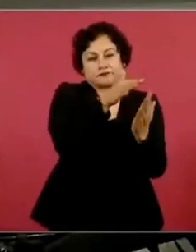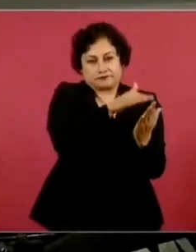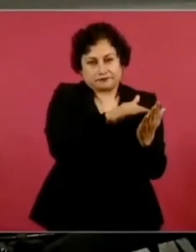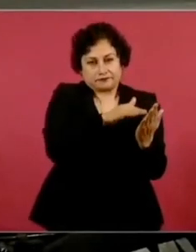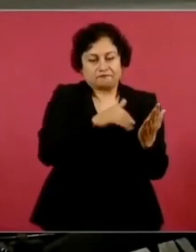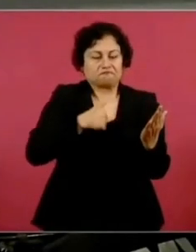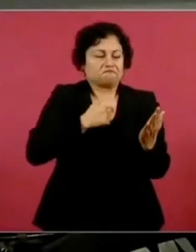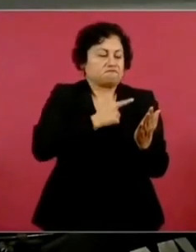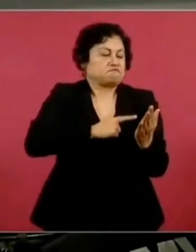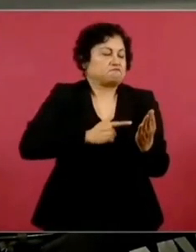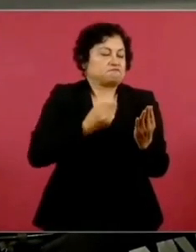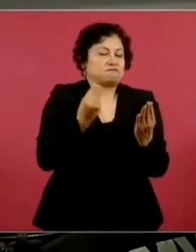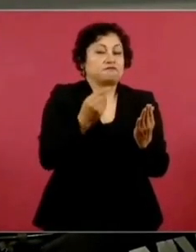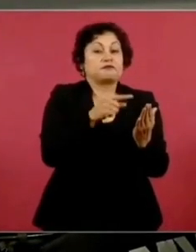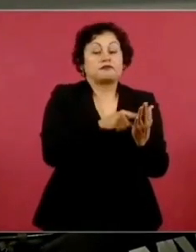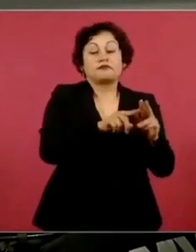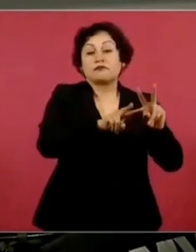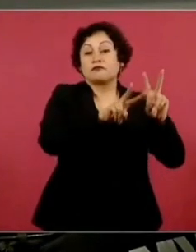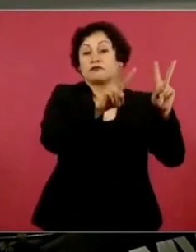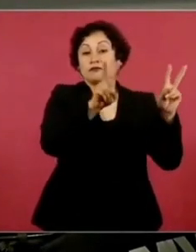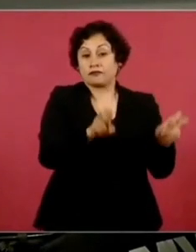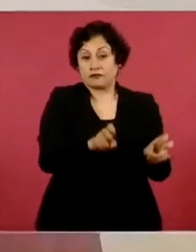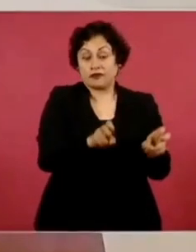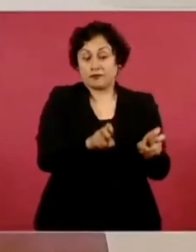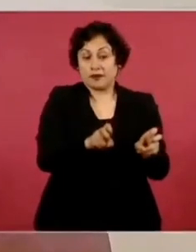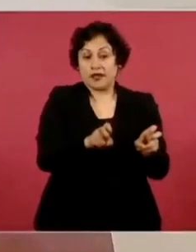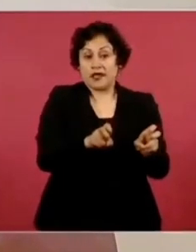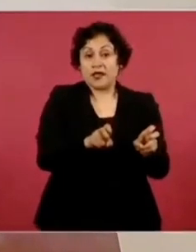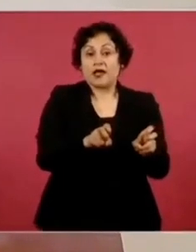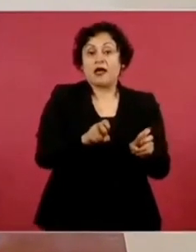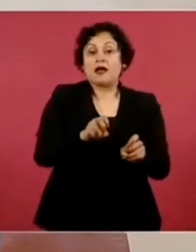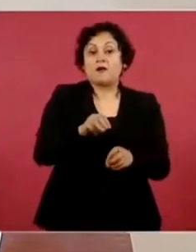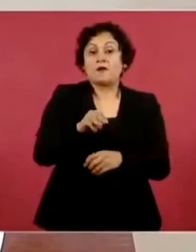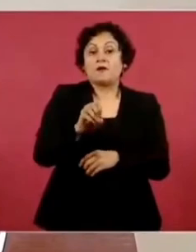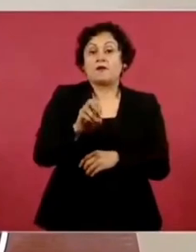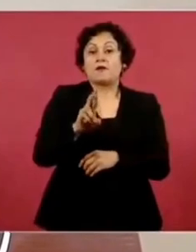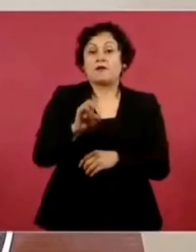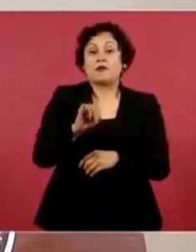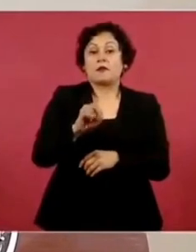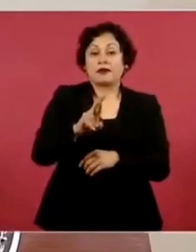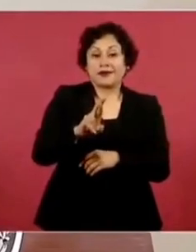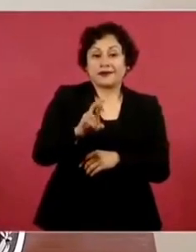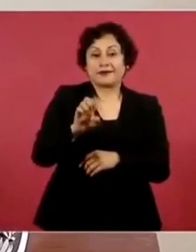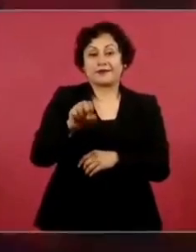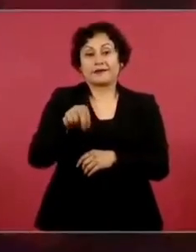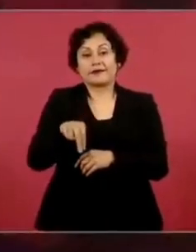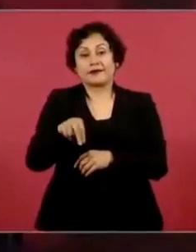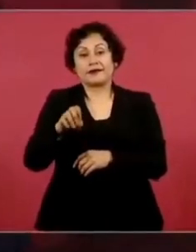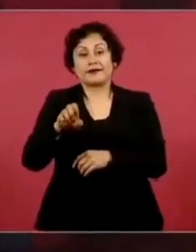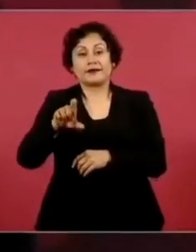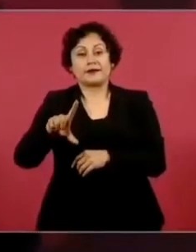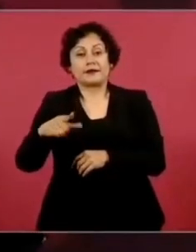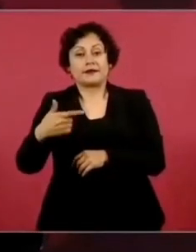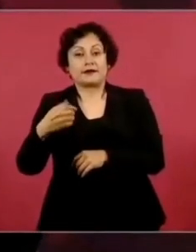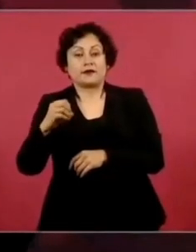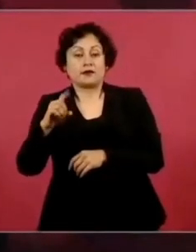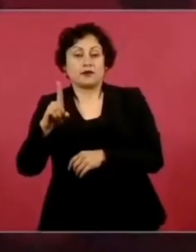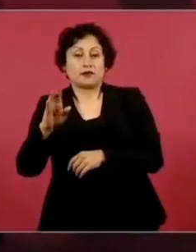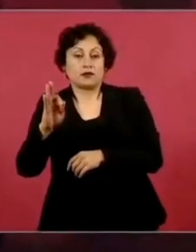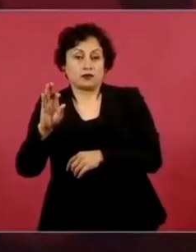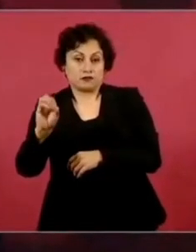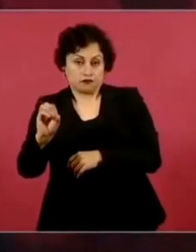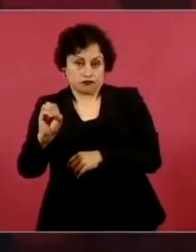Y es la